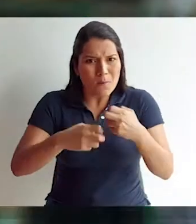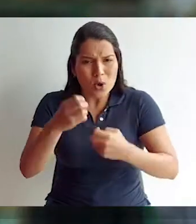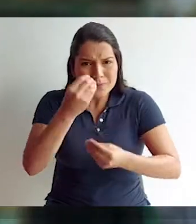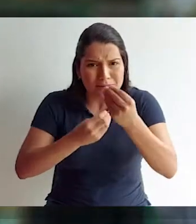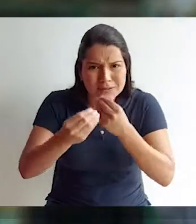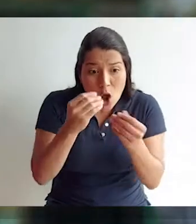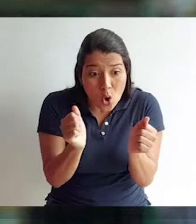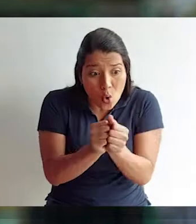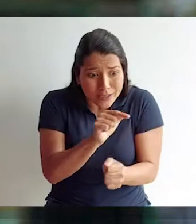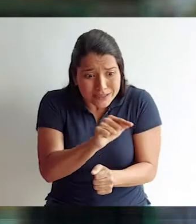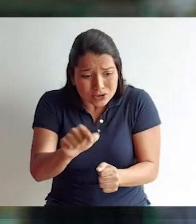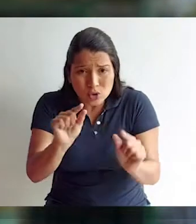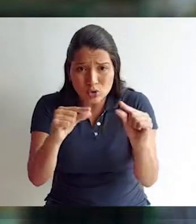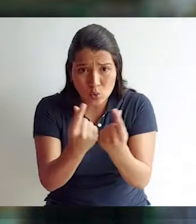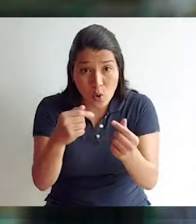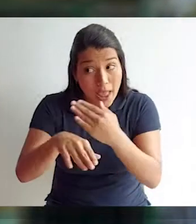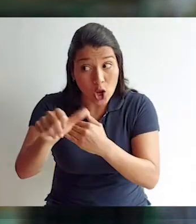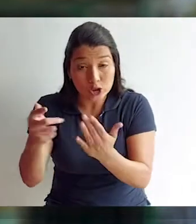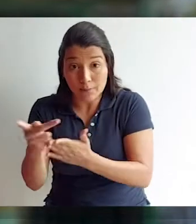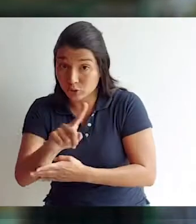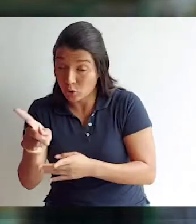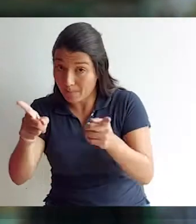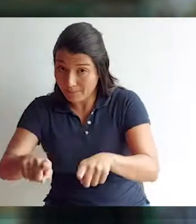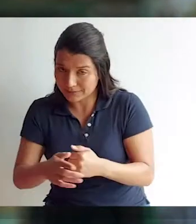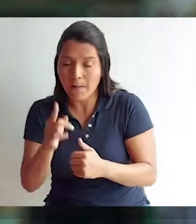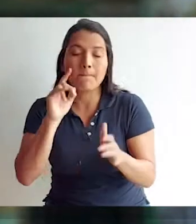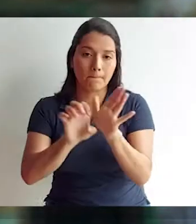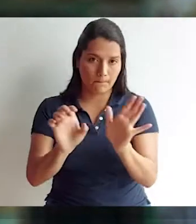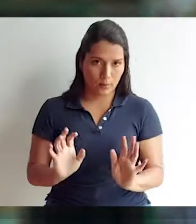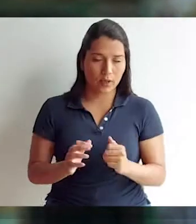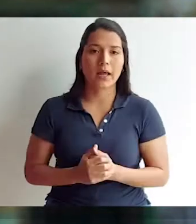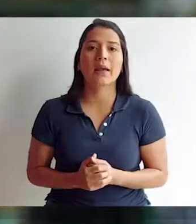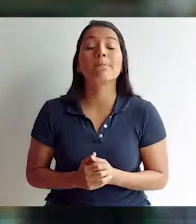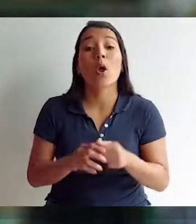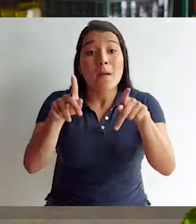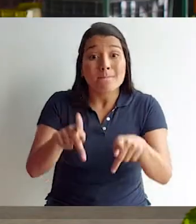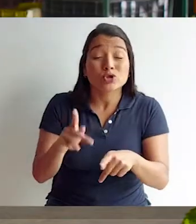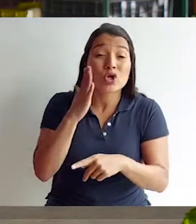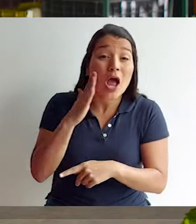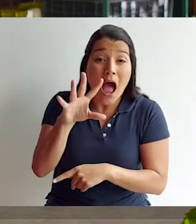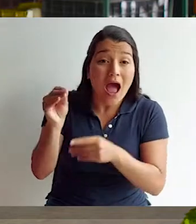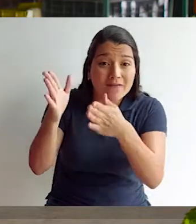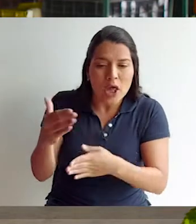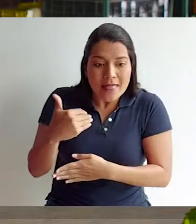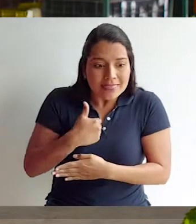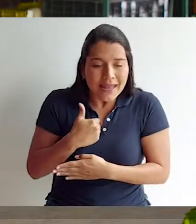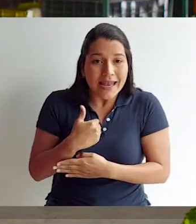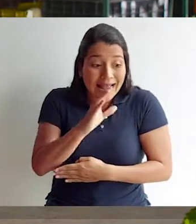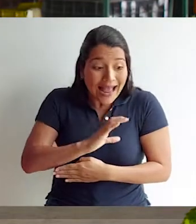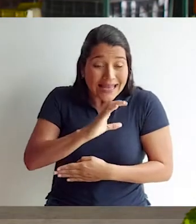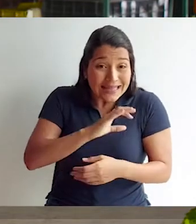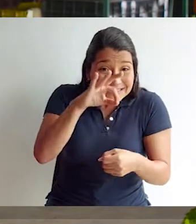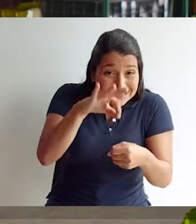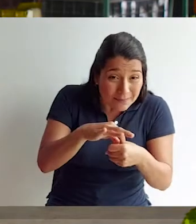Y tenemos problemas alimenticios con esos grupos étnicos que en otras provincias no pasa. Ejemplo, los afrocaribeños